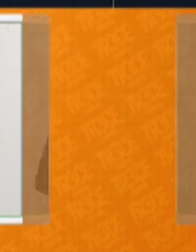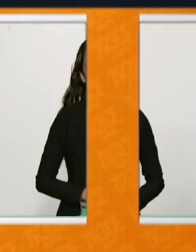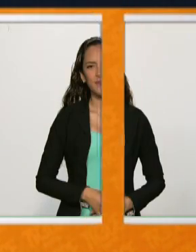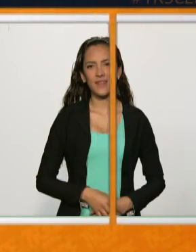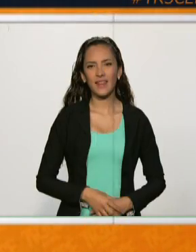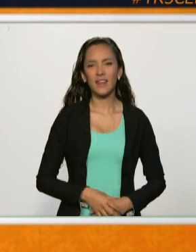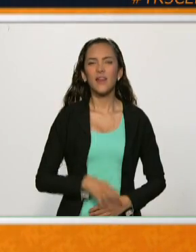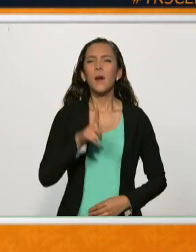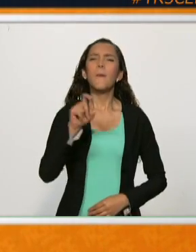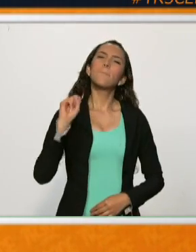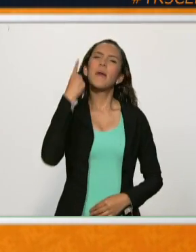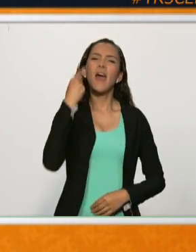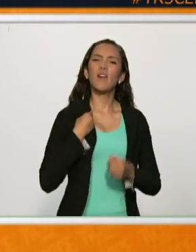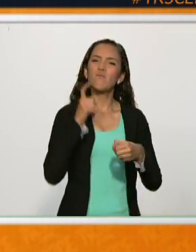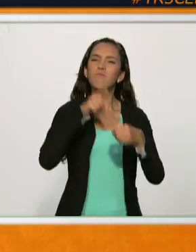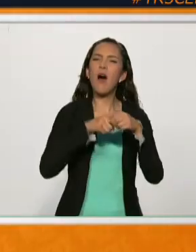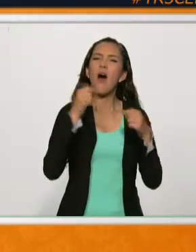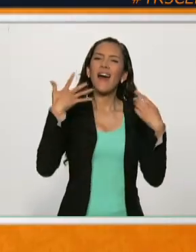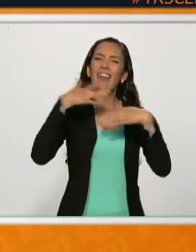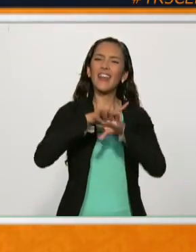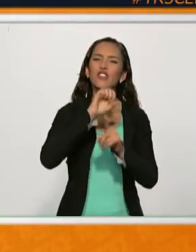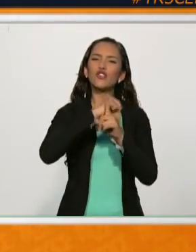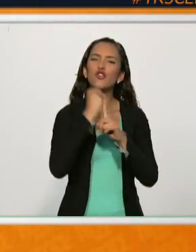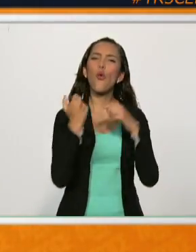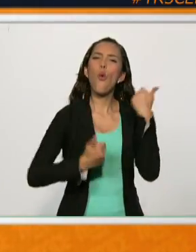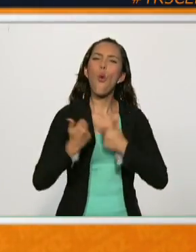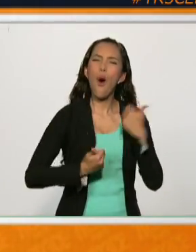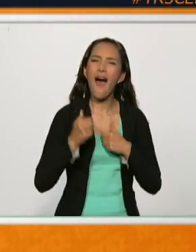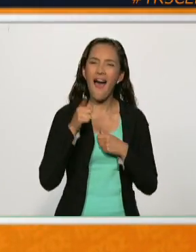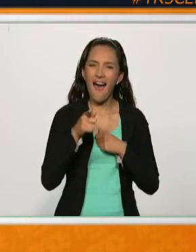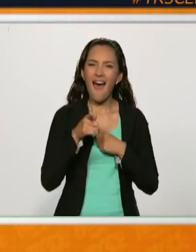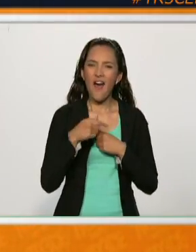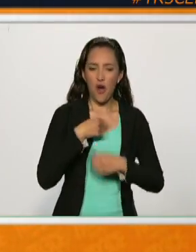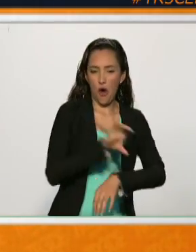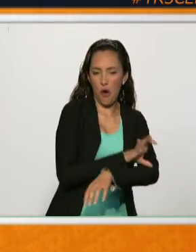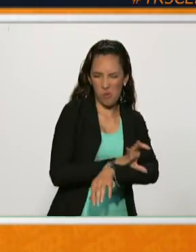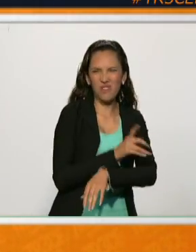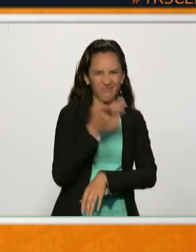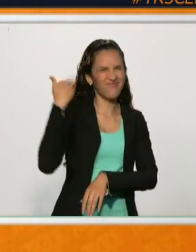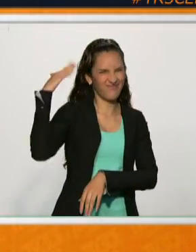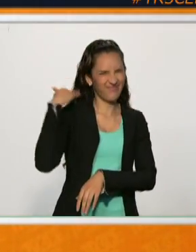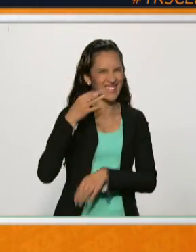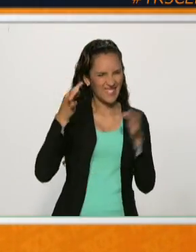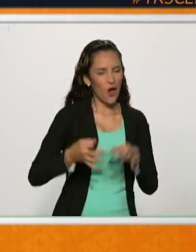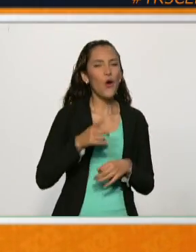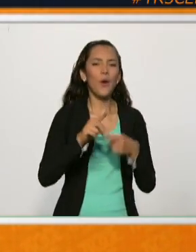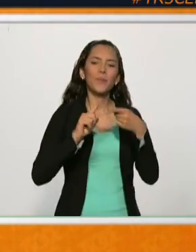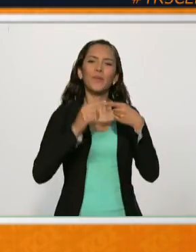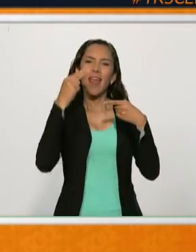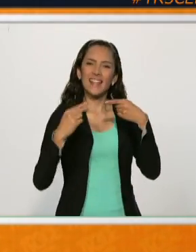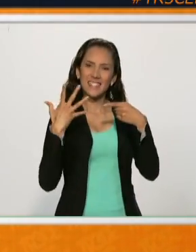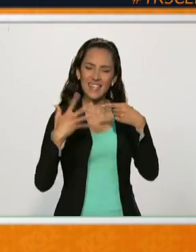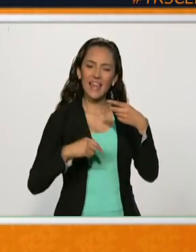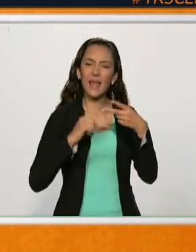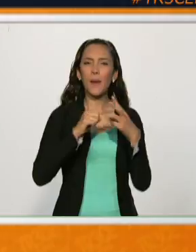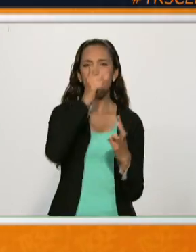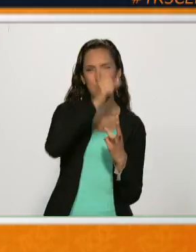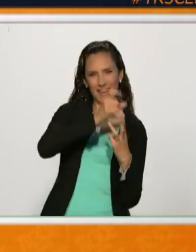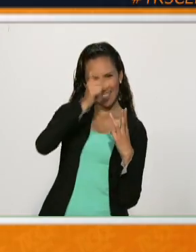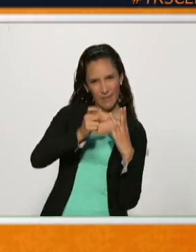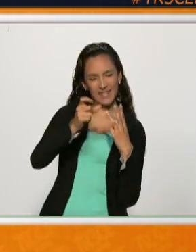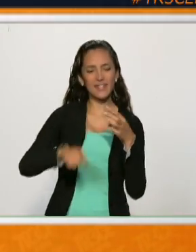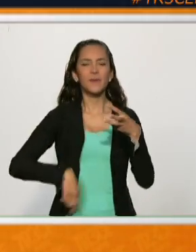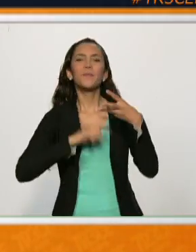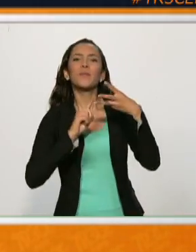¿Cuál fue la primera red social que usted tuvo en su computador seguramente hace años? High Five, MySpace,